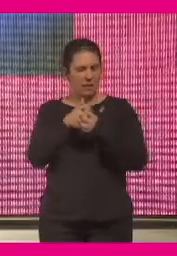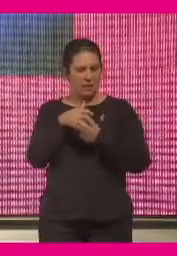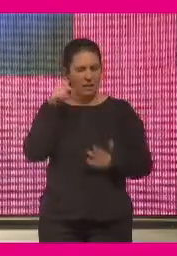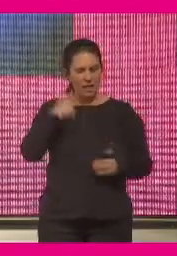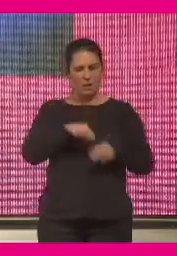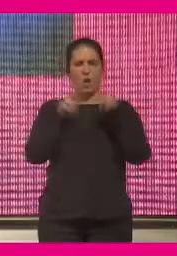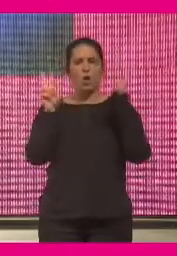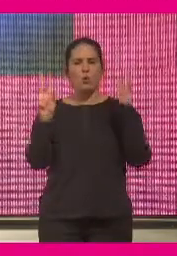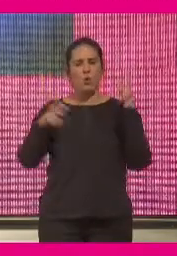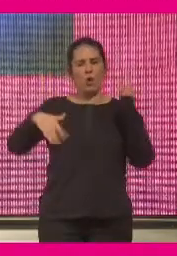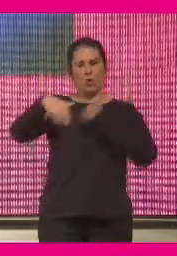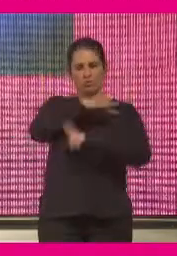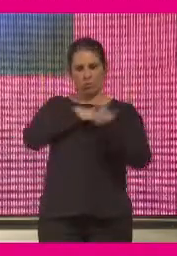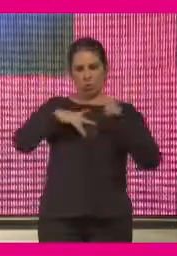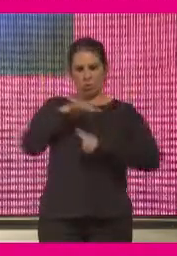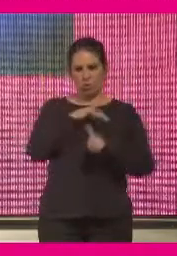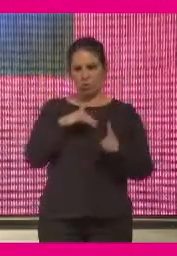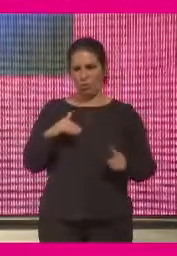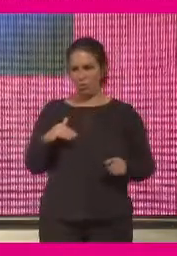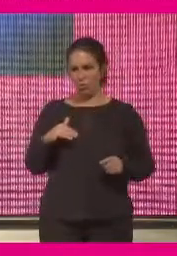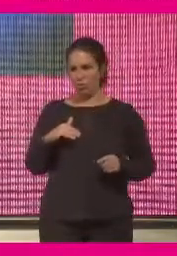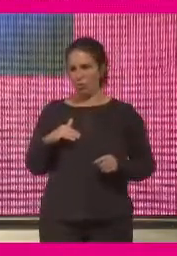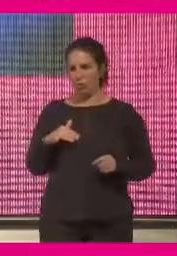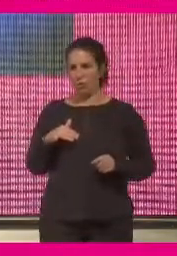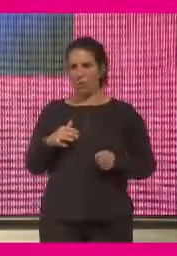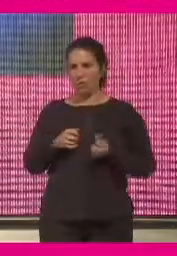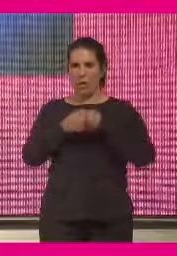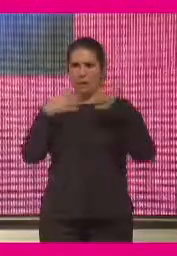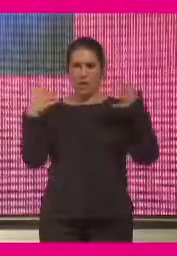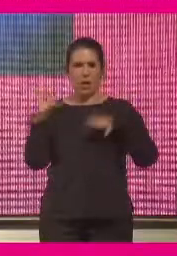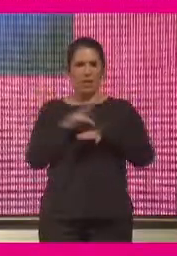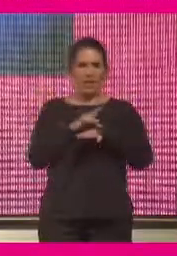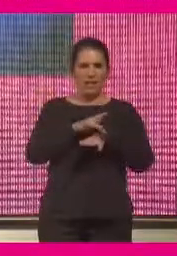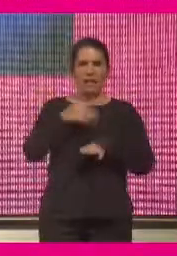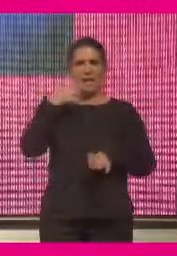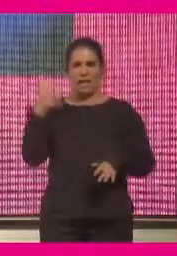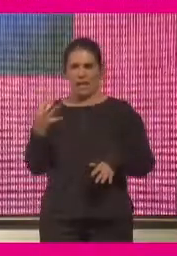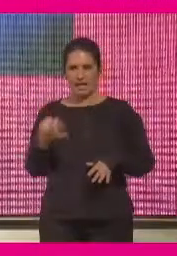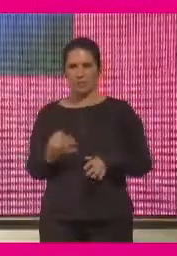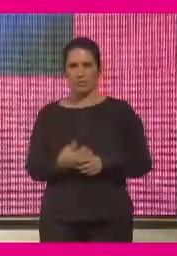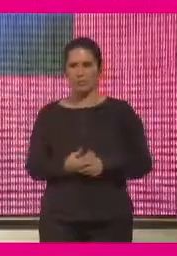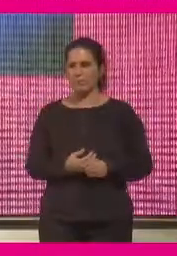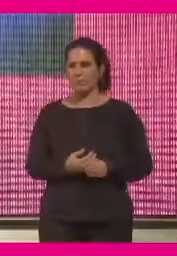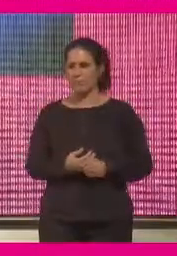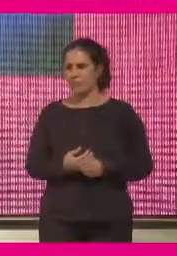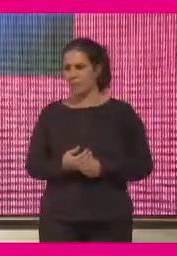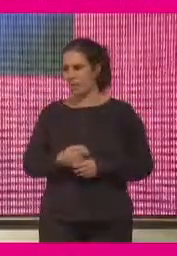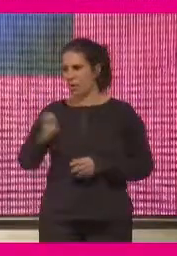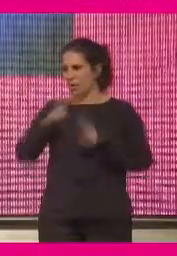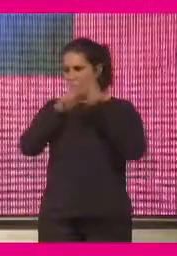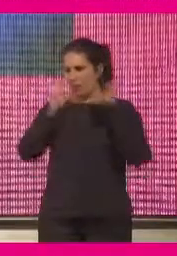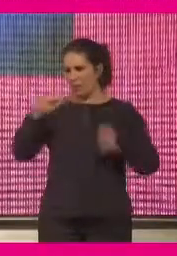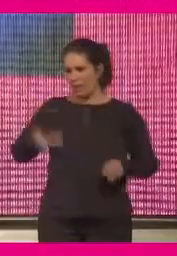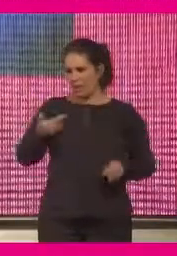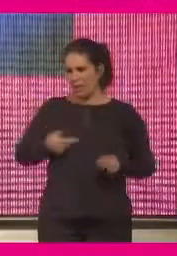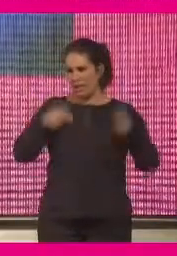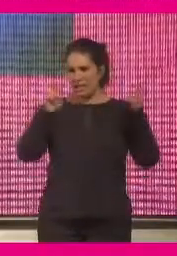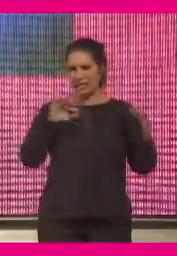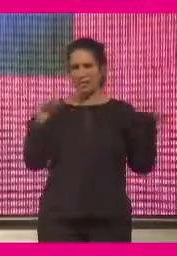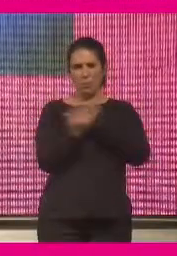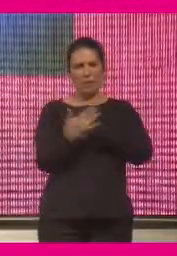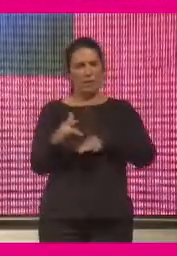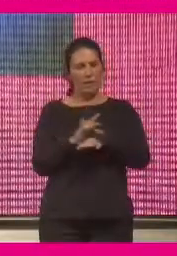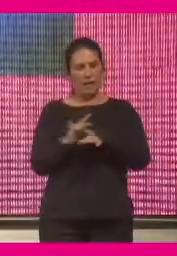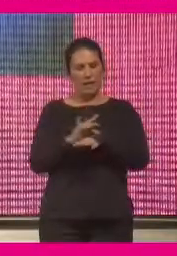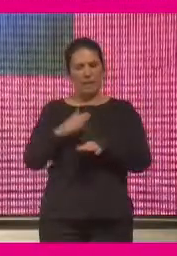es el nuevo entorno, amplía el parámetro de lo digital, amplía el parámetro de riesgo. Otro tema importante, lo hemos comentado, la transformación